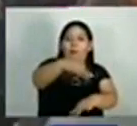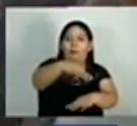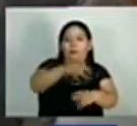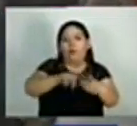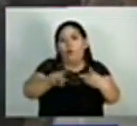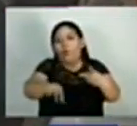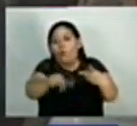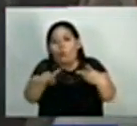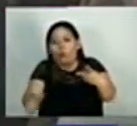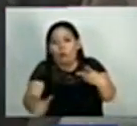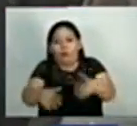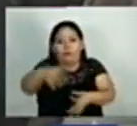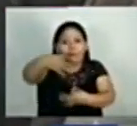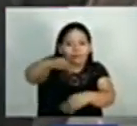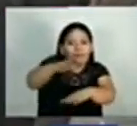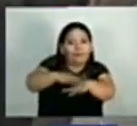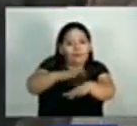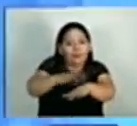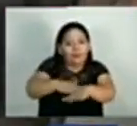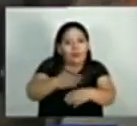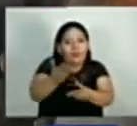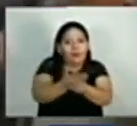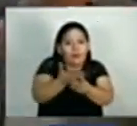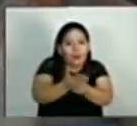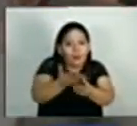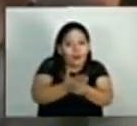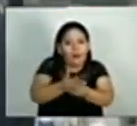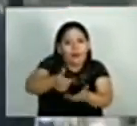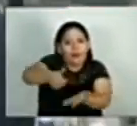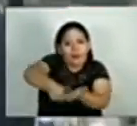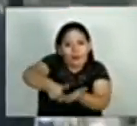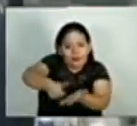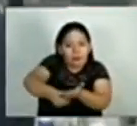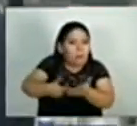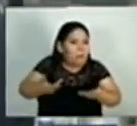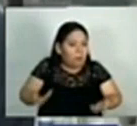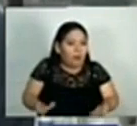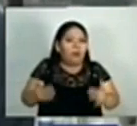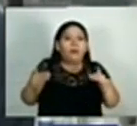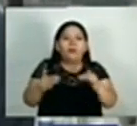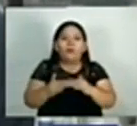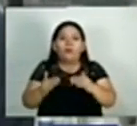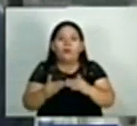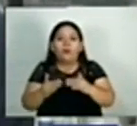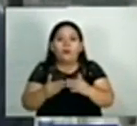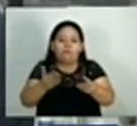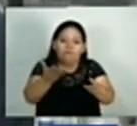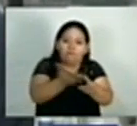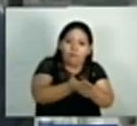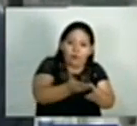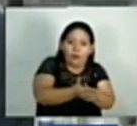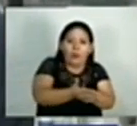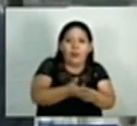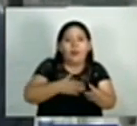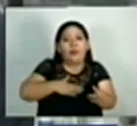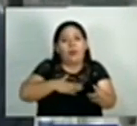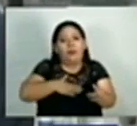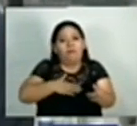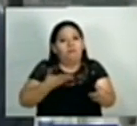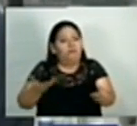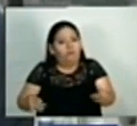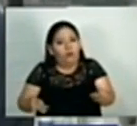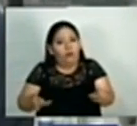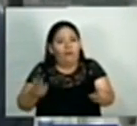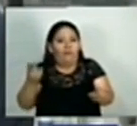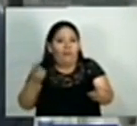algunas prevenciones sobre solvencias municipales y en el caso también de que constancias de que no